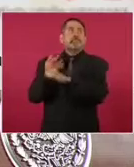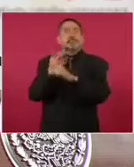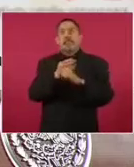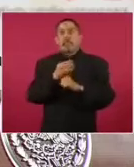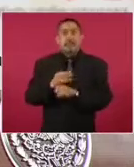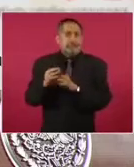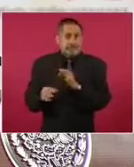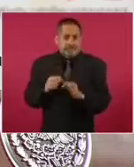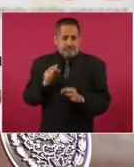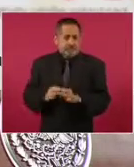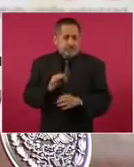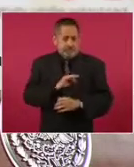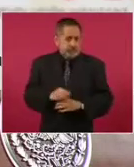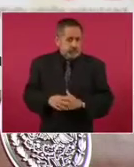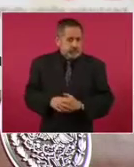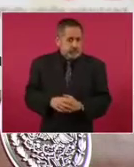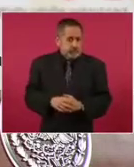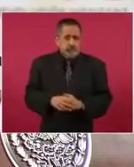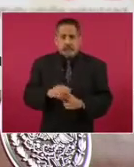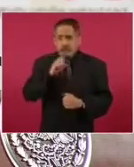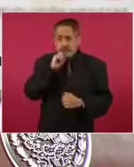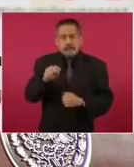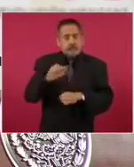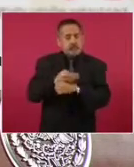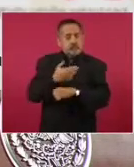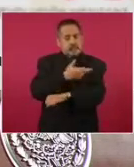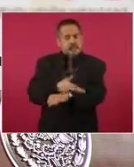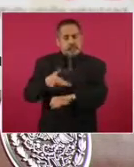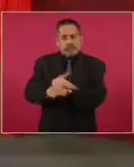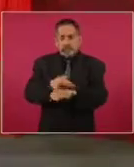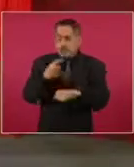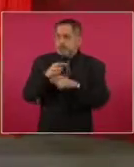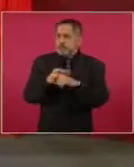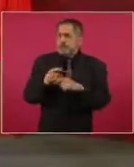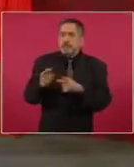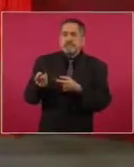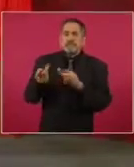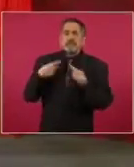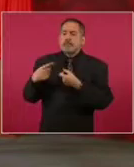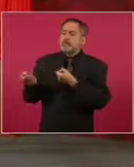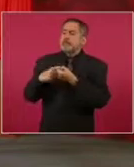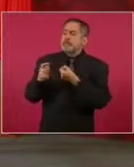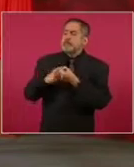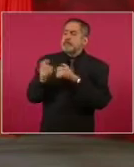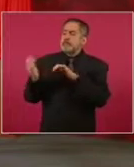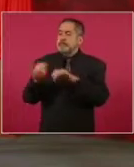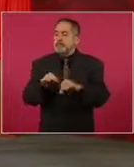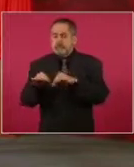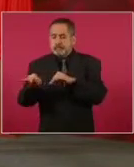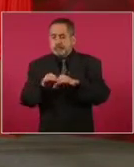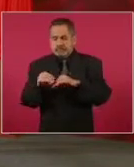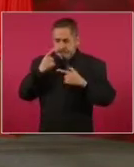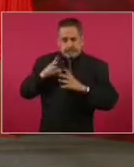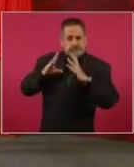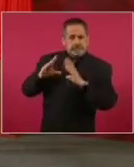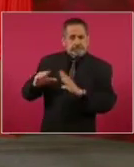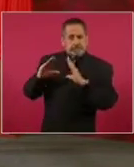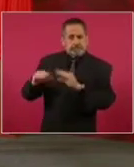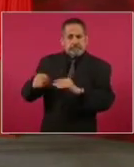ya ahora se está en el proceso de reclutamiento de personal y de entrenamiento